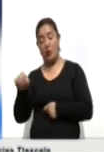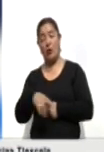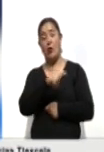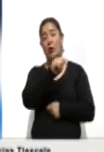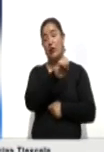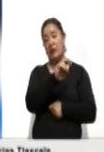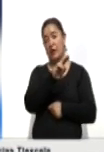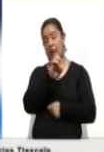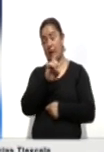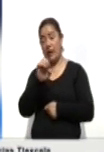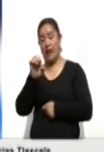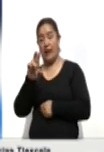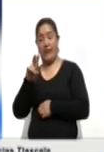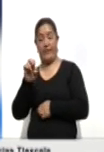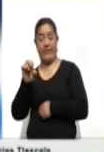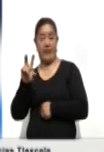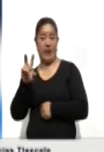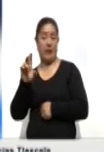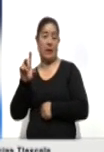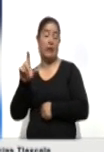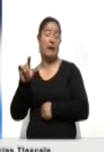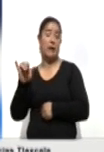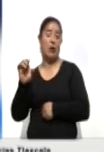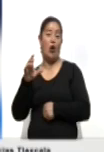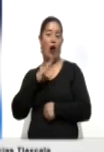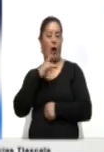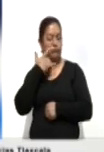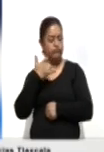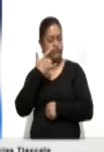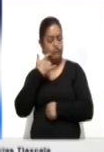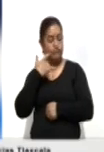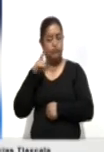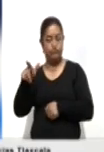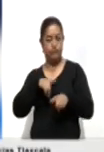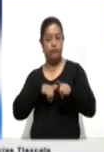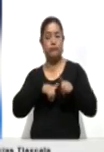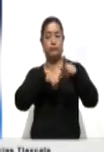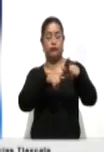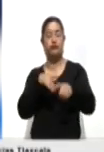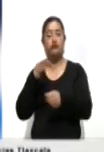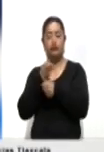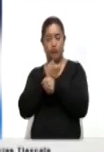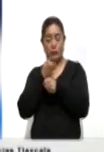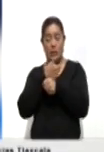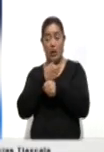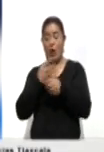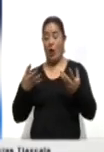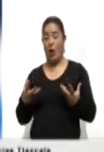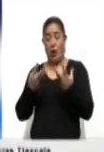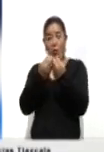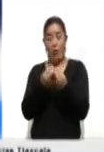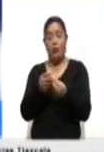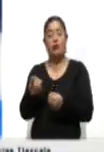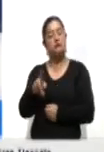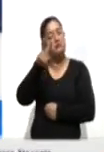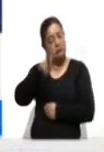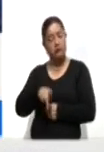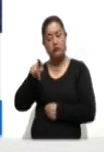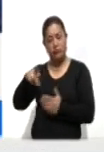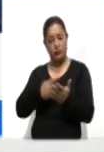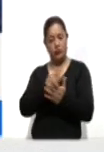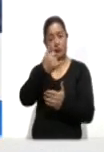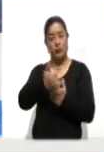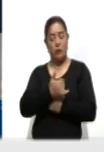quienes tienen gran trayectoria en la lucha social y son activos militantes de Morena. Juntos haremos realidad esos proyectos de